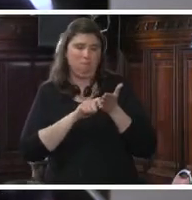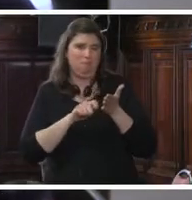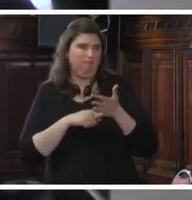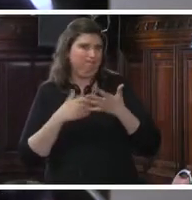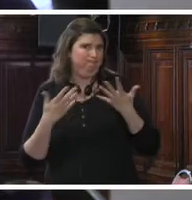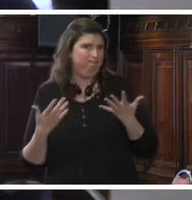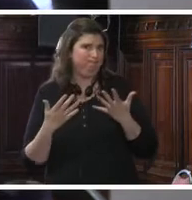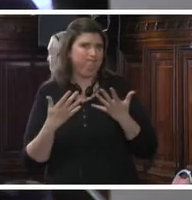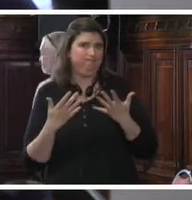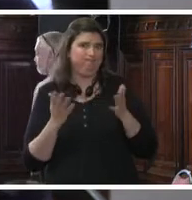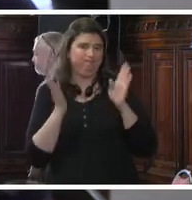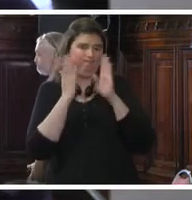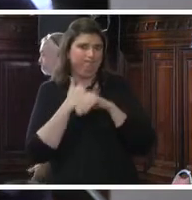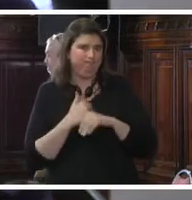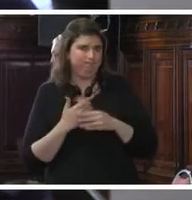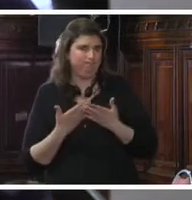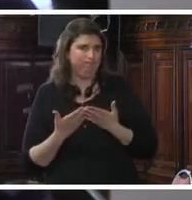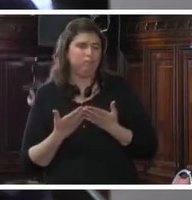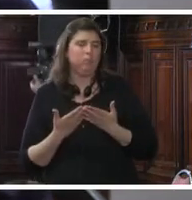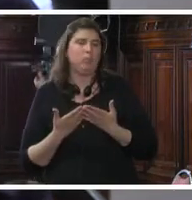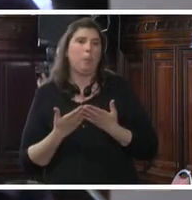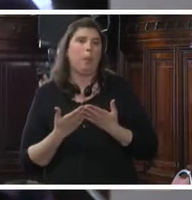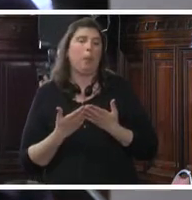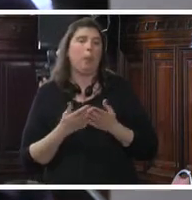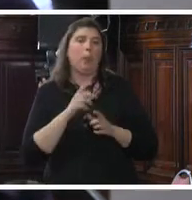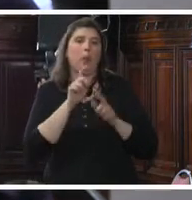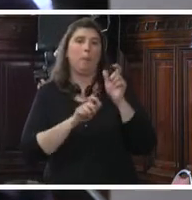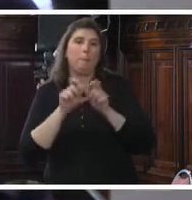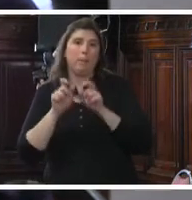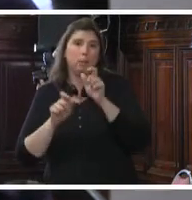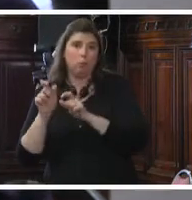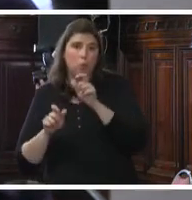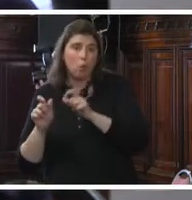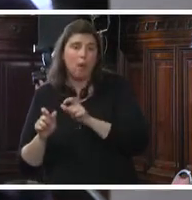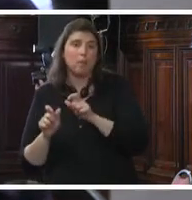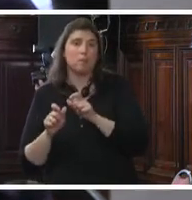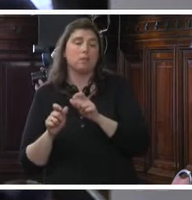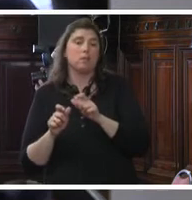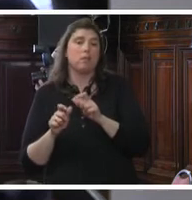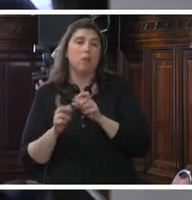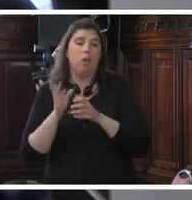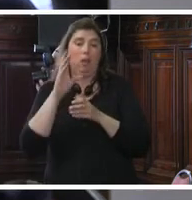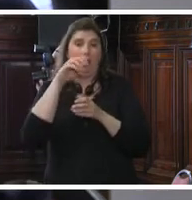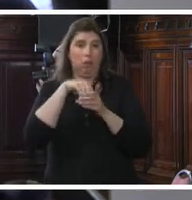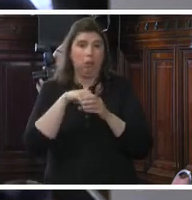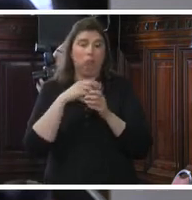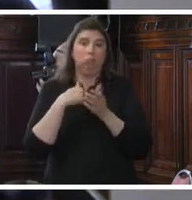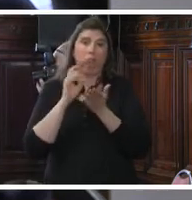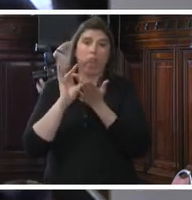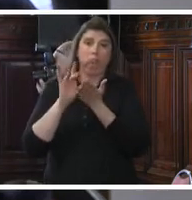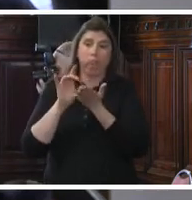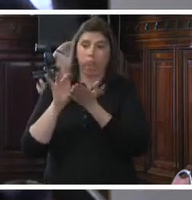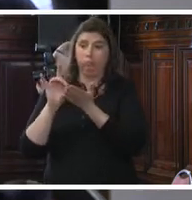personas que fueron víctimas del desplazamiento forzado interno a través de la agencia T